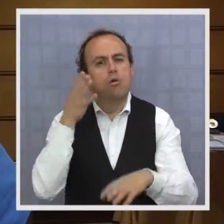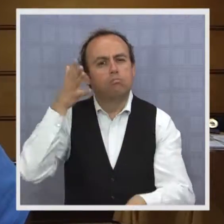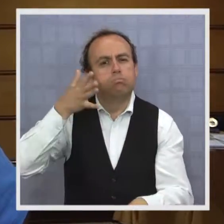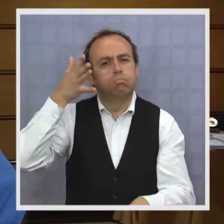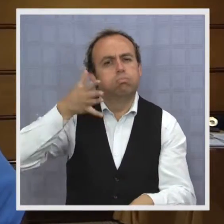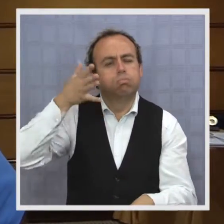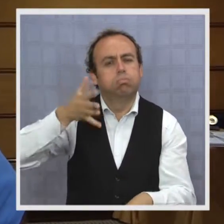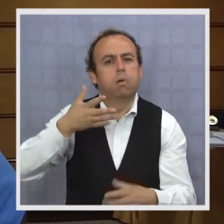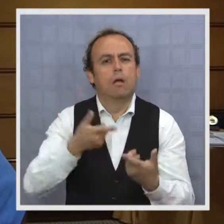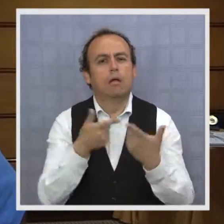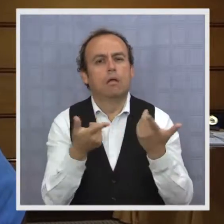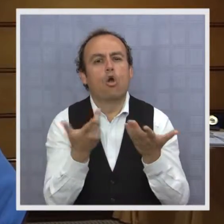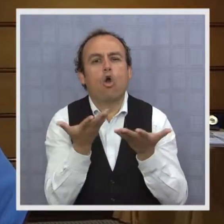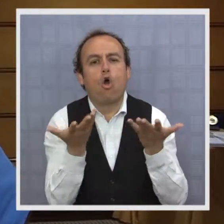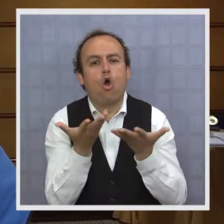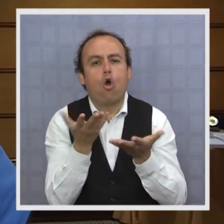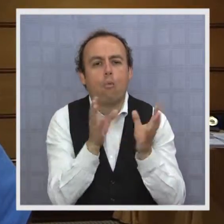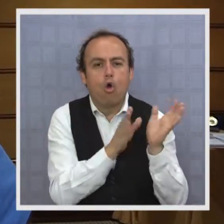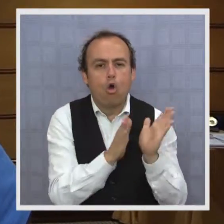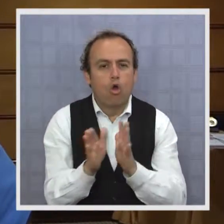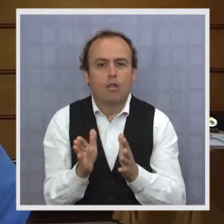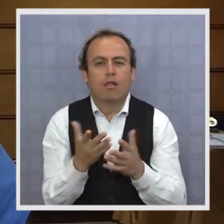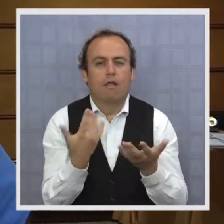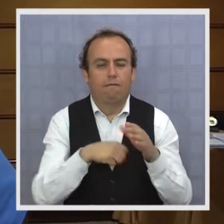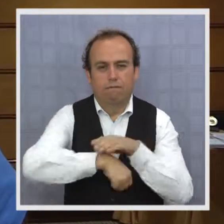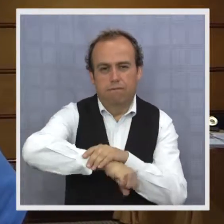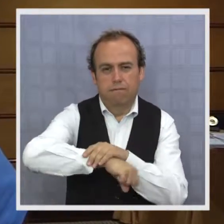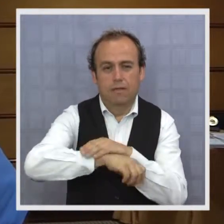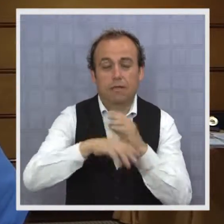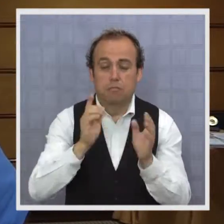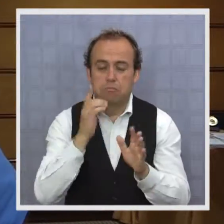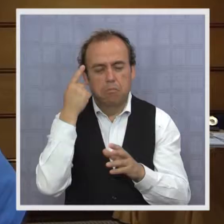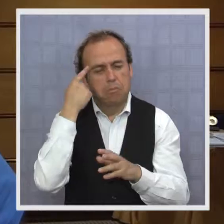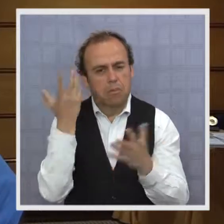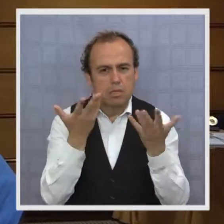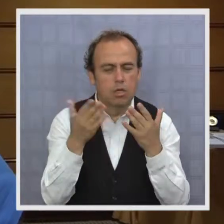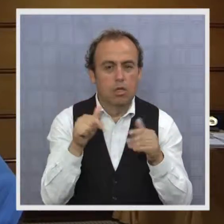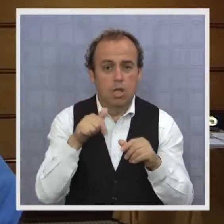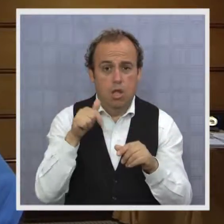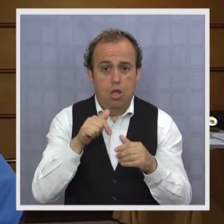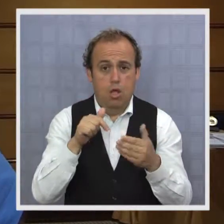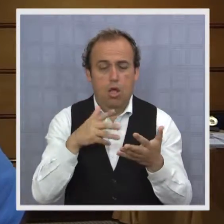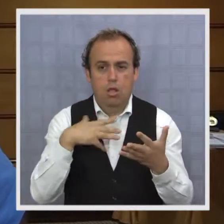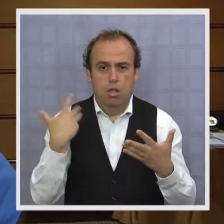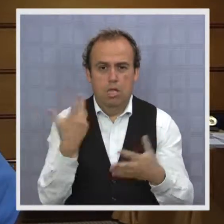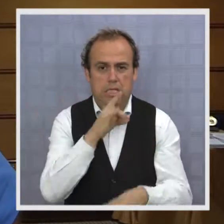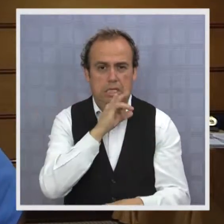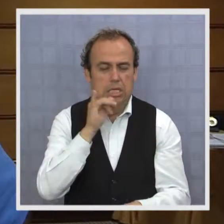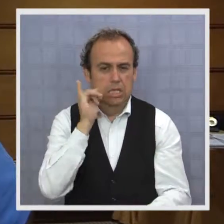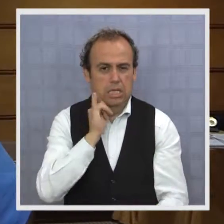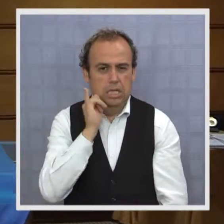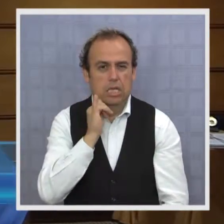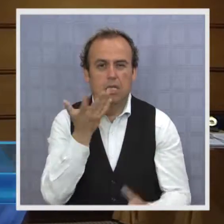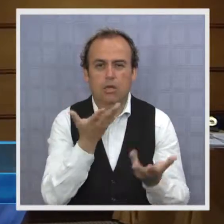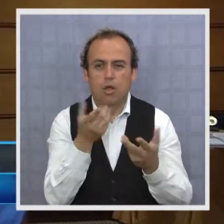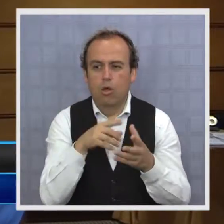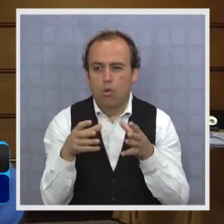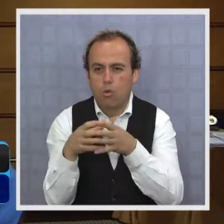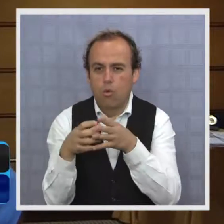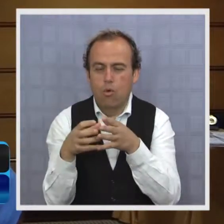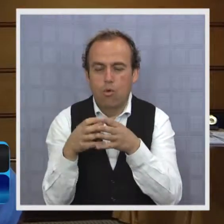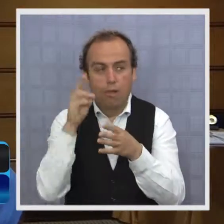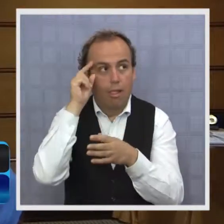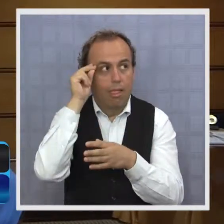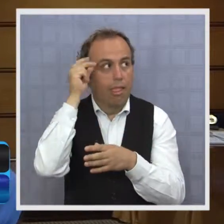basada en cómo organizar un gran evento. Queremos ver si aquí en la comunidad ahora, que aprendía alguna